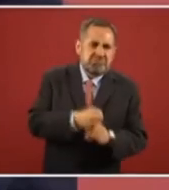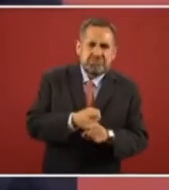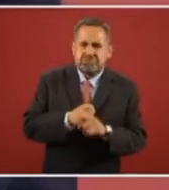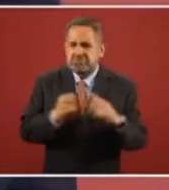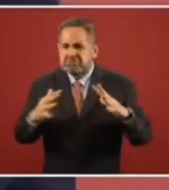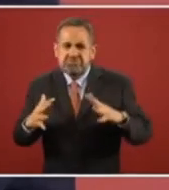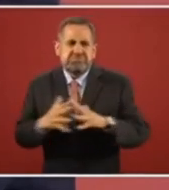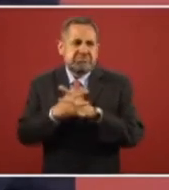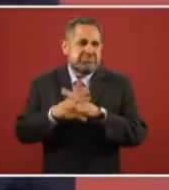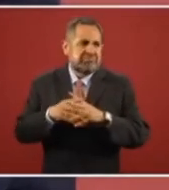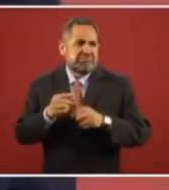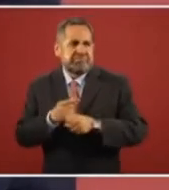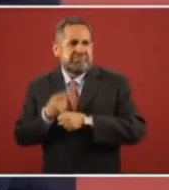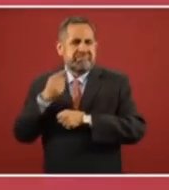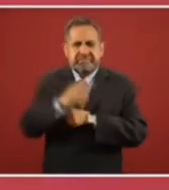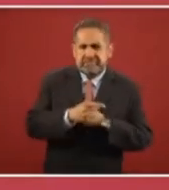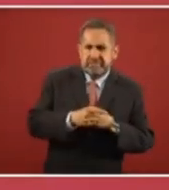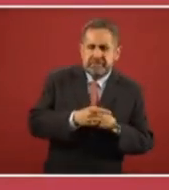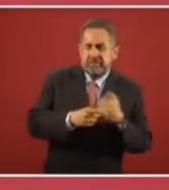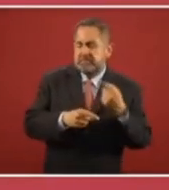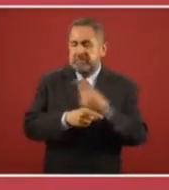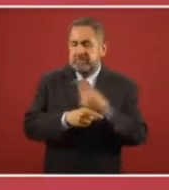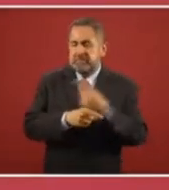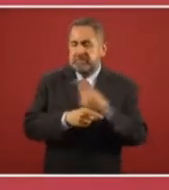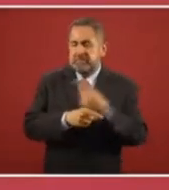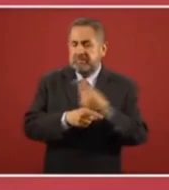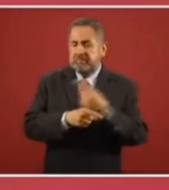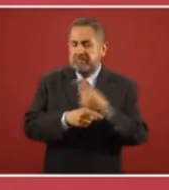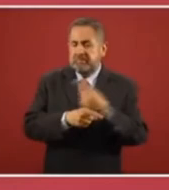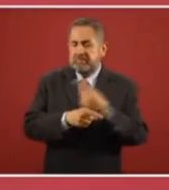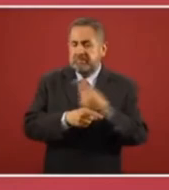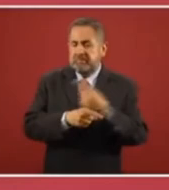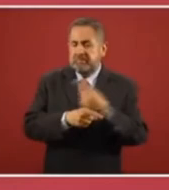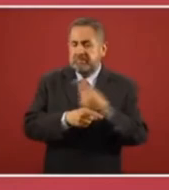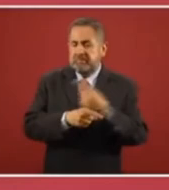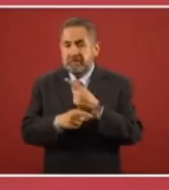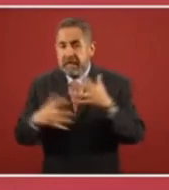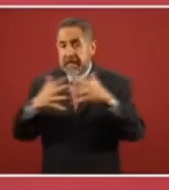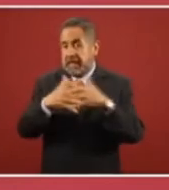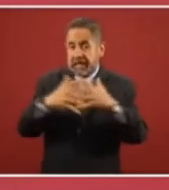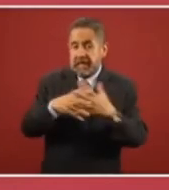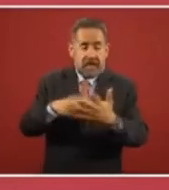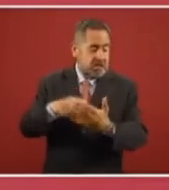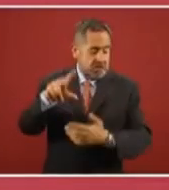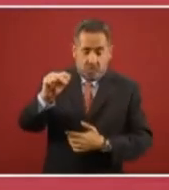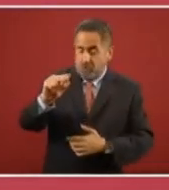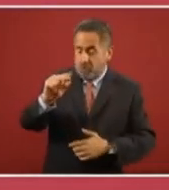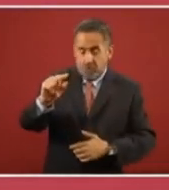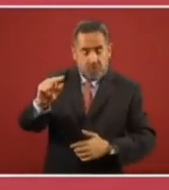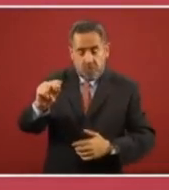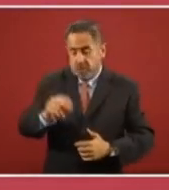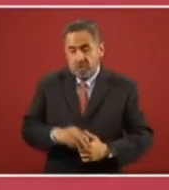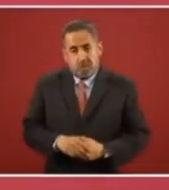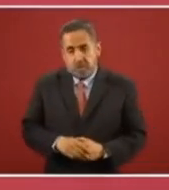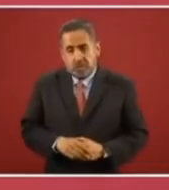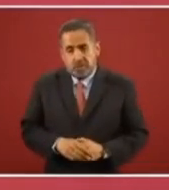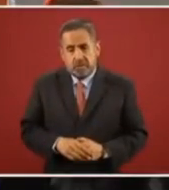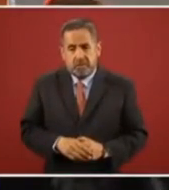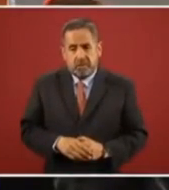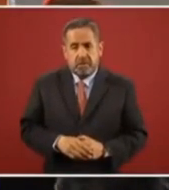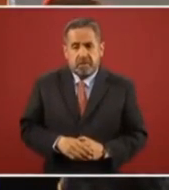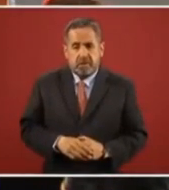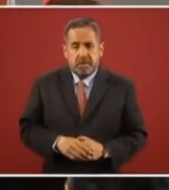no a la guerra no a la guerra no a la